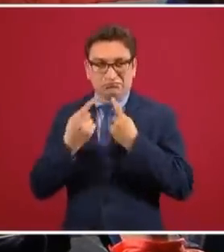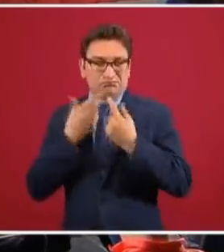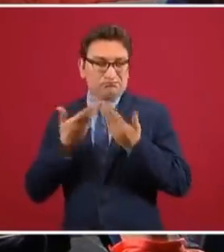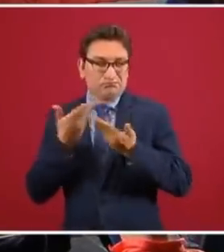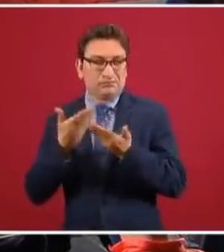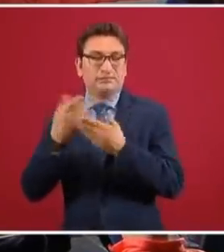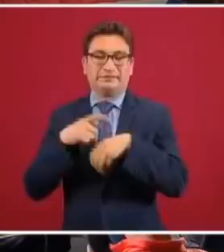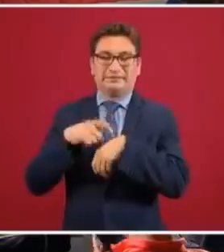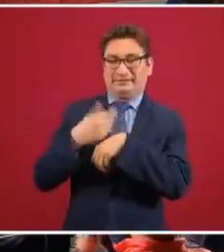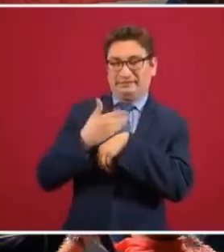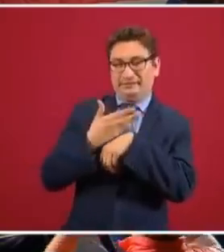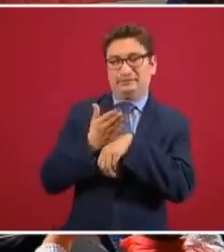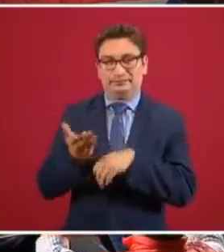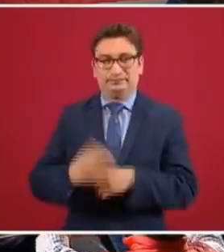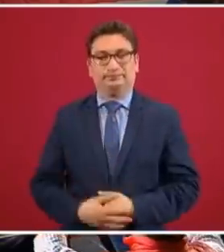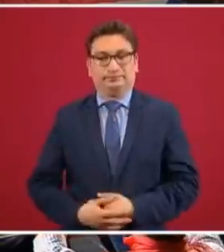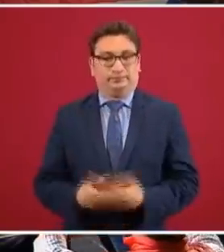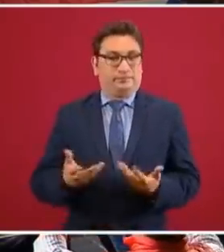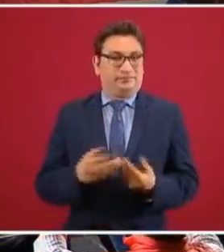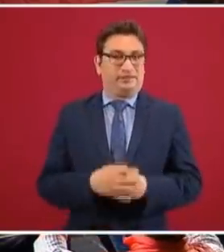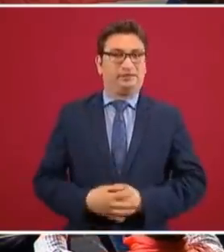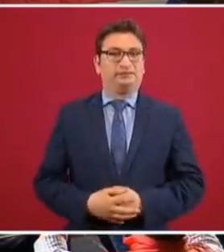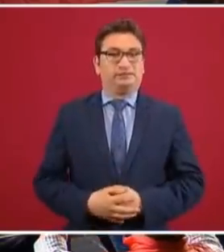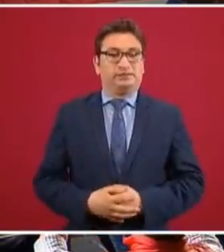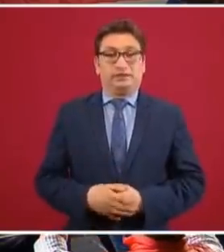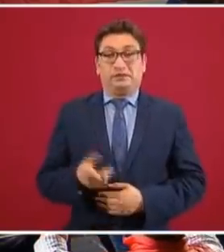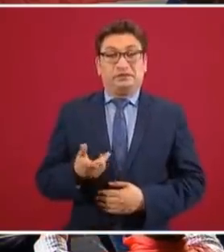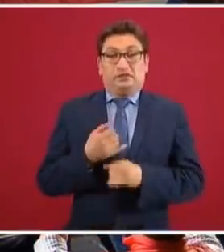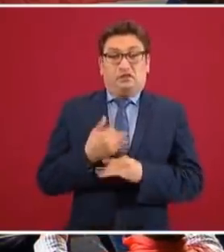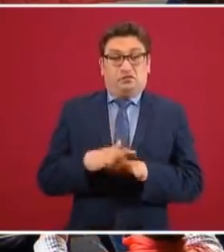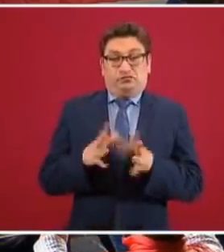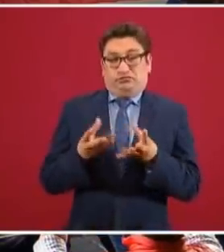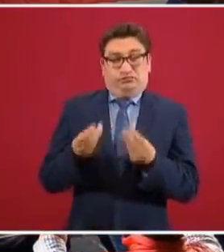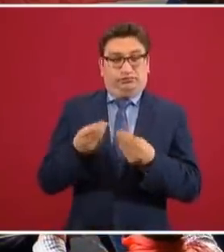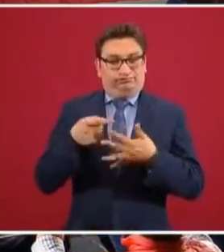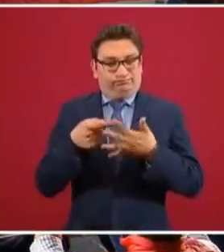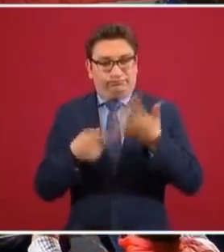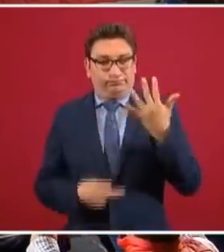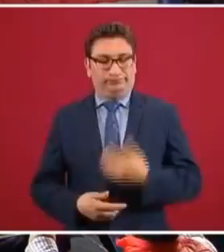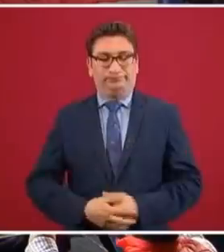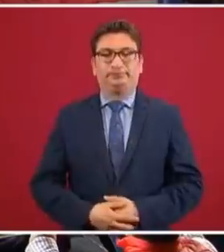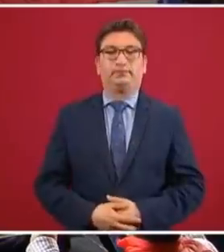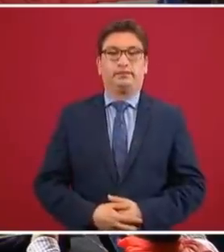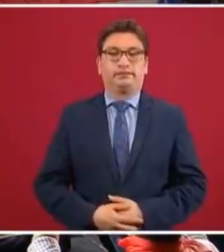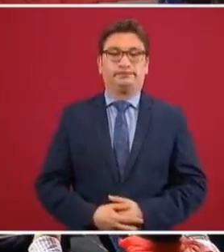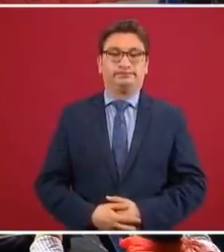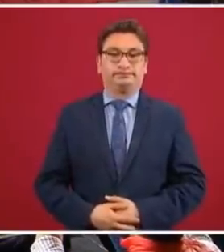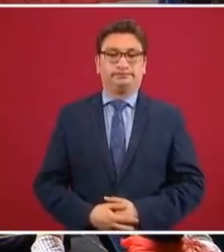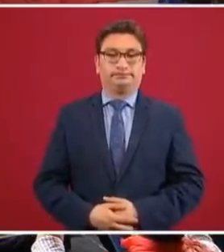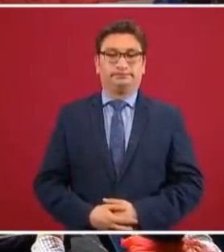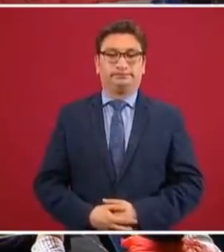prolongó, hay mucha información. Vamos a